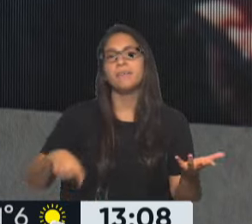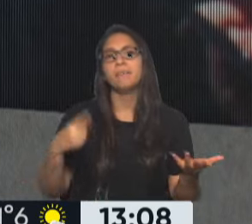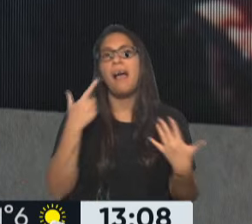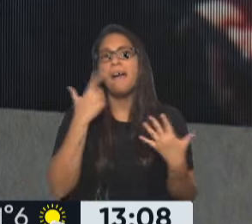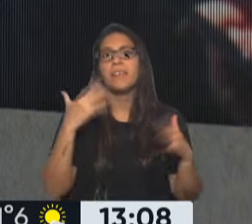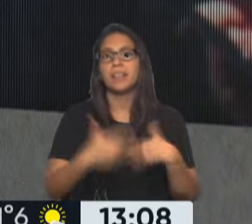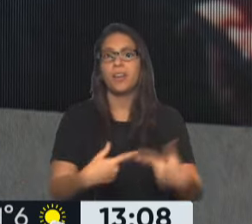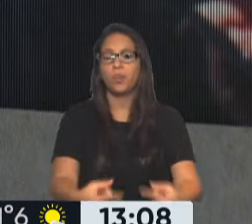que conocemos a través de los medios.